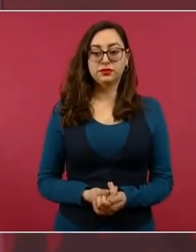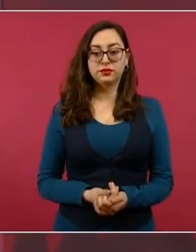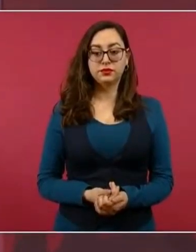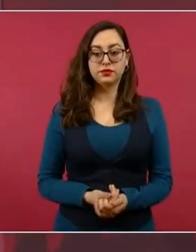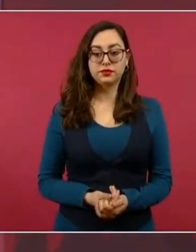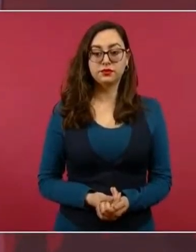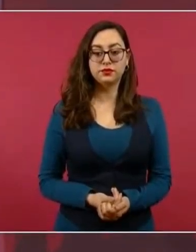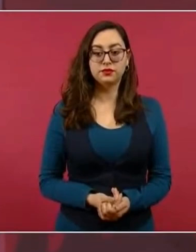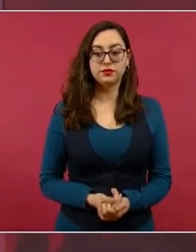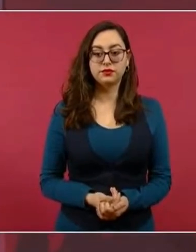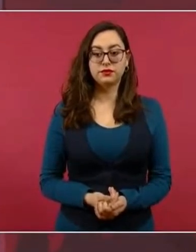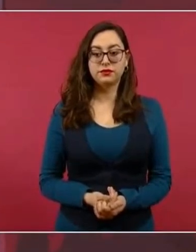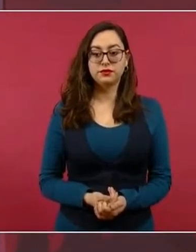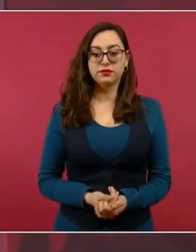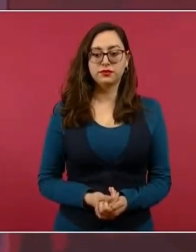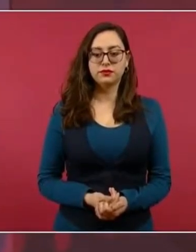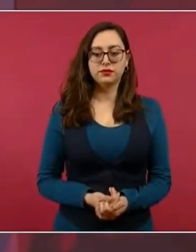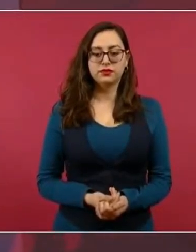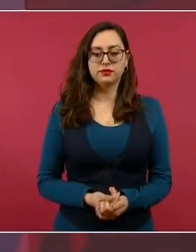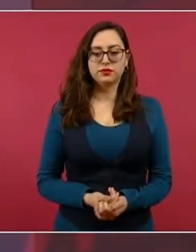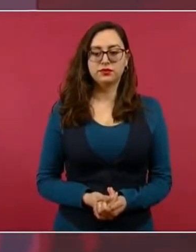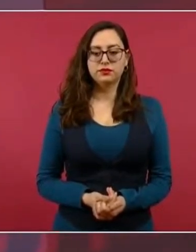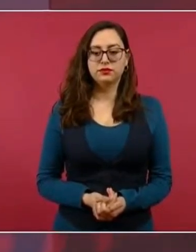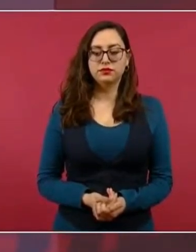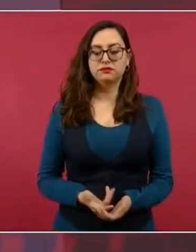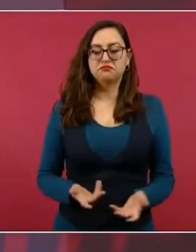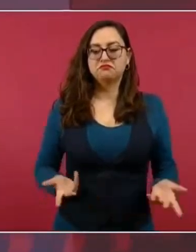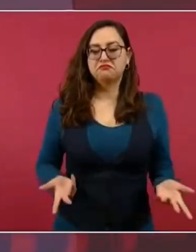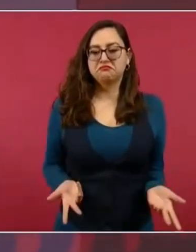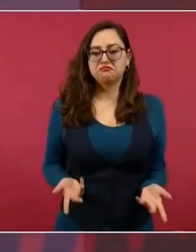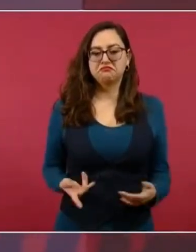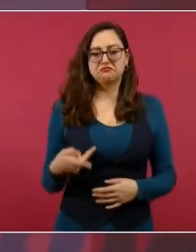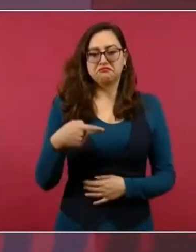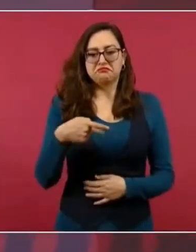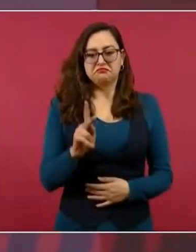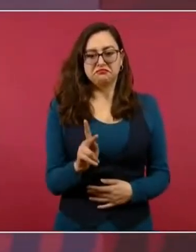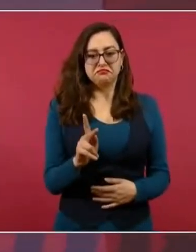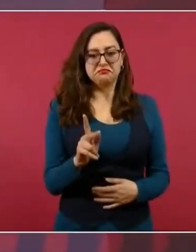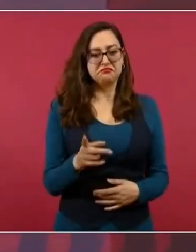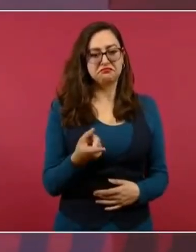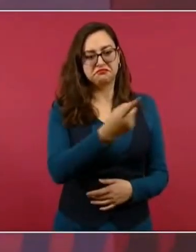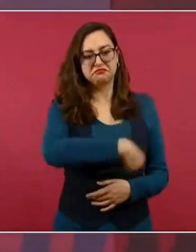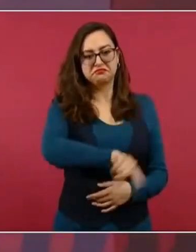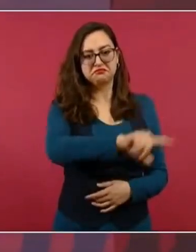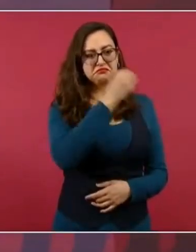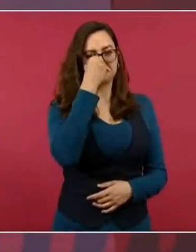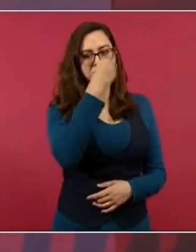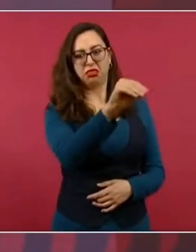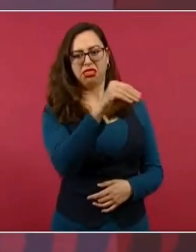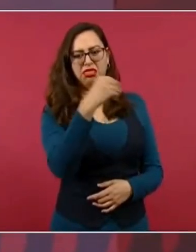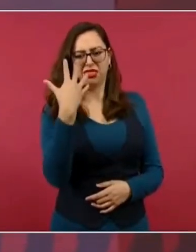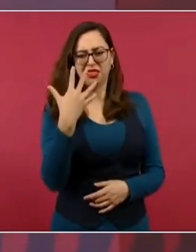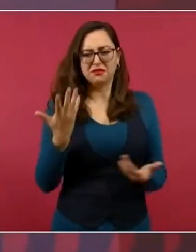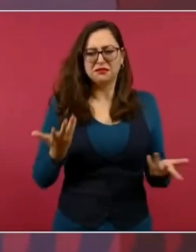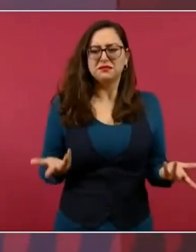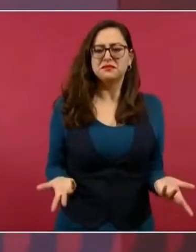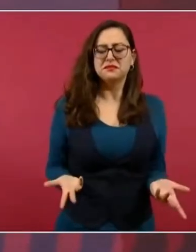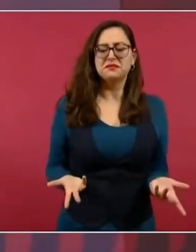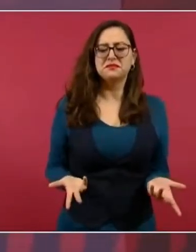además hasta ayuda a la RACI y